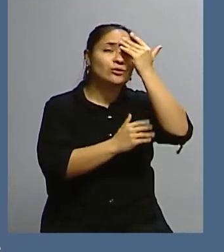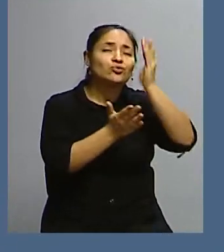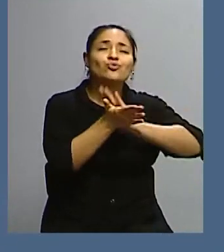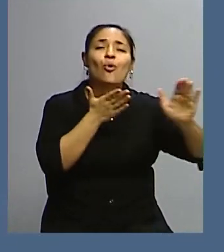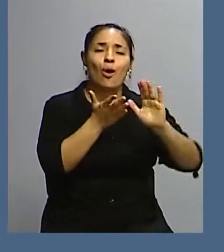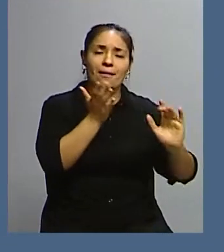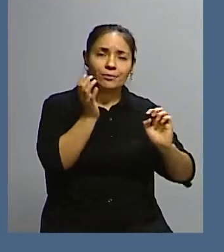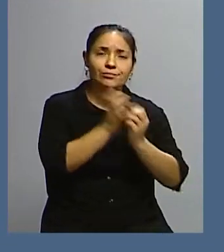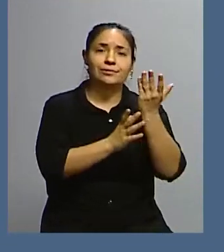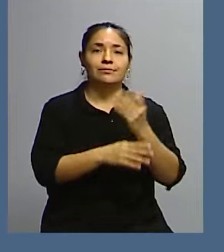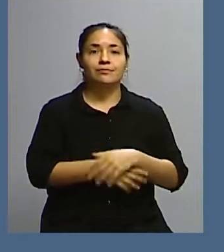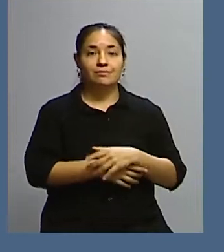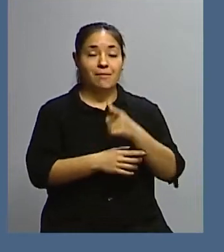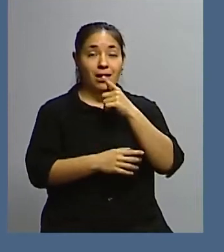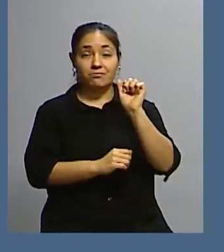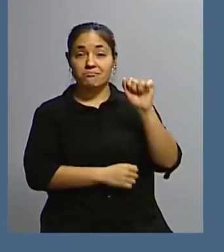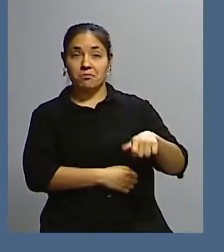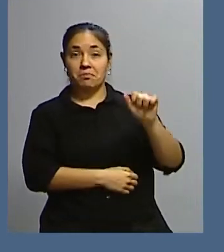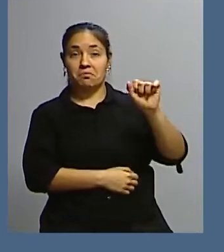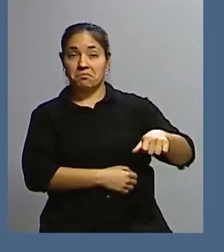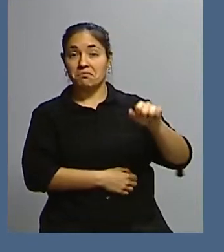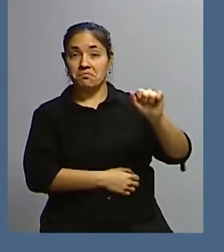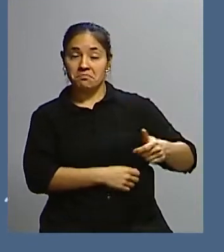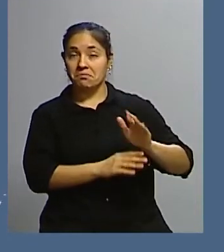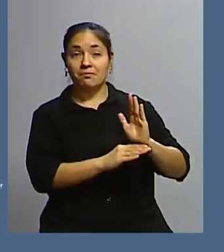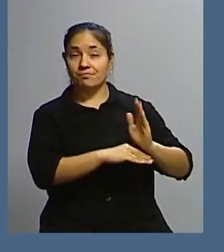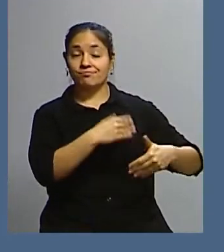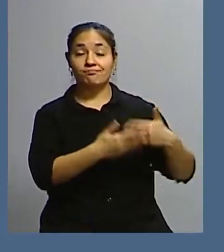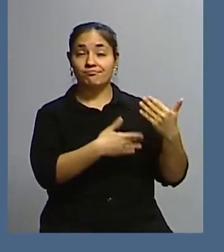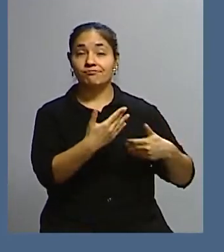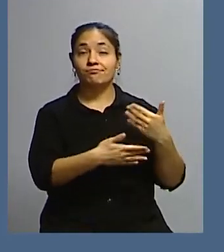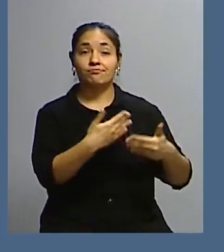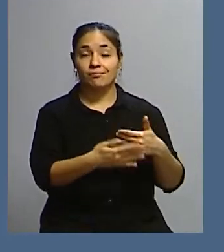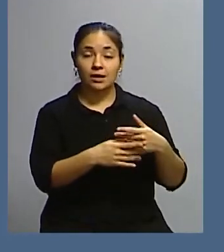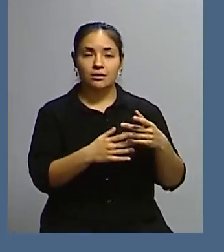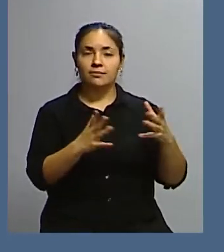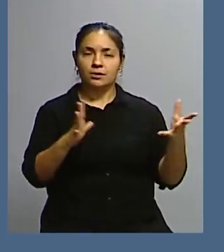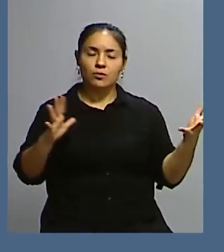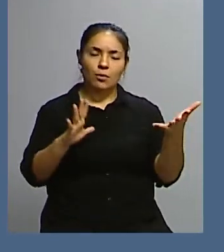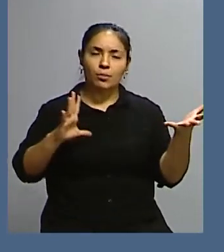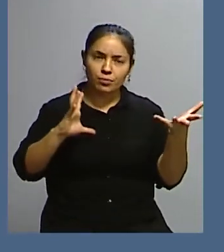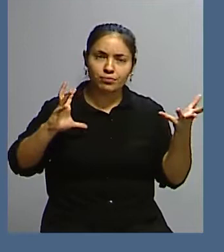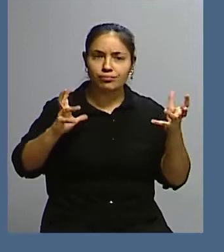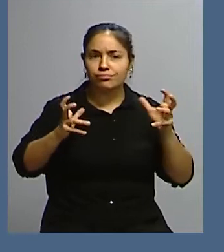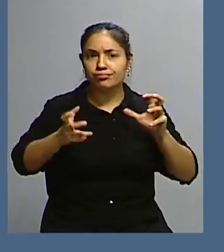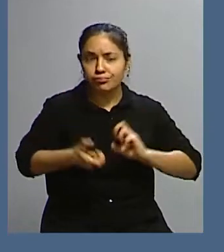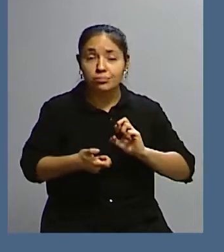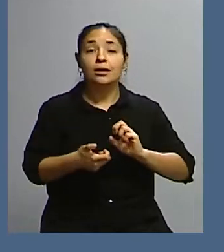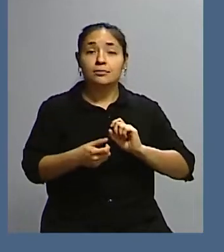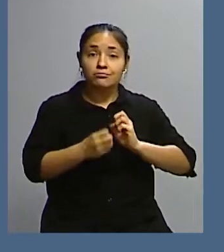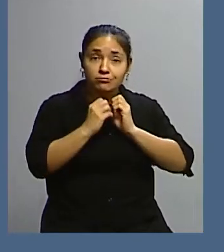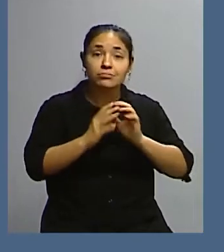al no escucharse eso y al generarse, yo creo, una crisis también, yo diría,